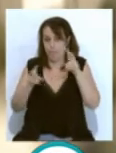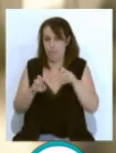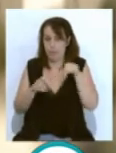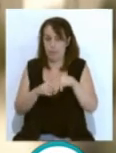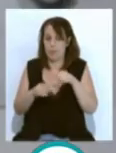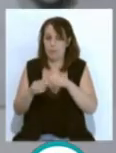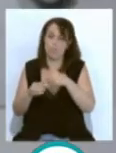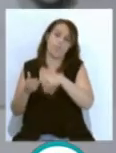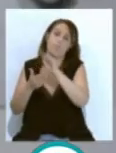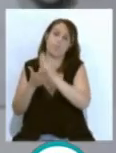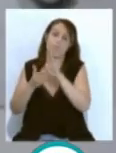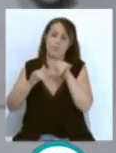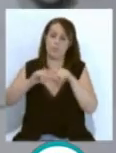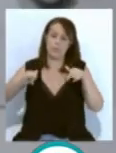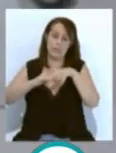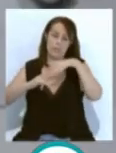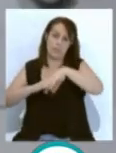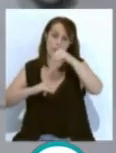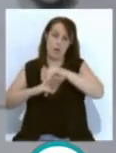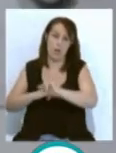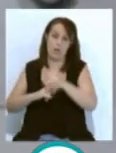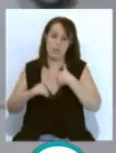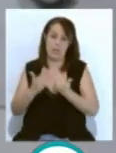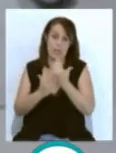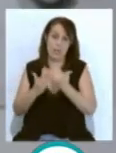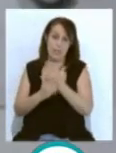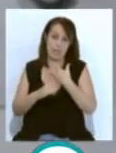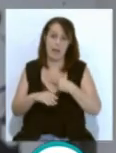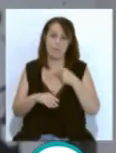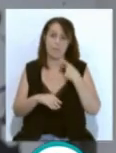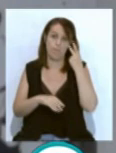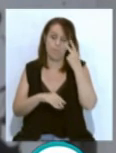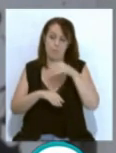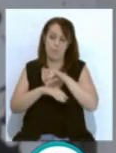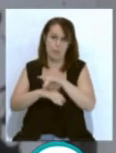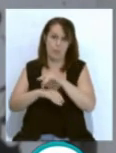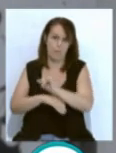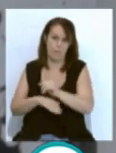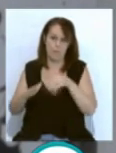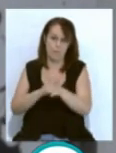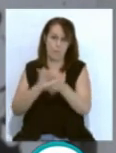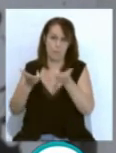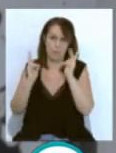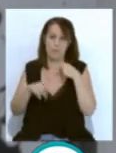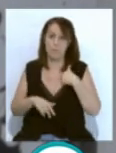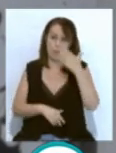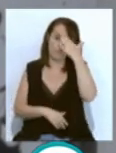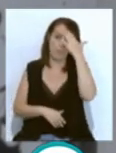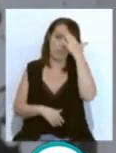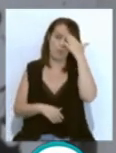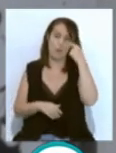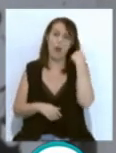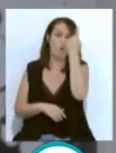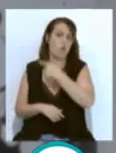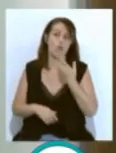encuentra en el Castillo de Santa Catalina y que en estos días acoge visitas guiadas, en las que principalmente se pone rostro a las